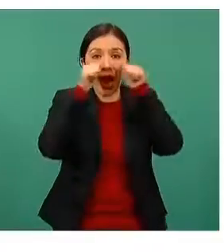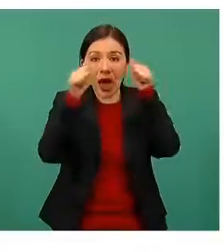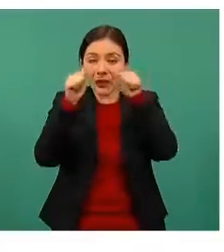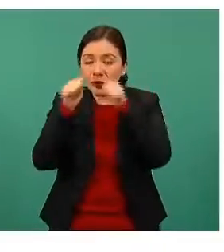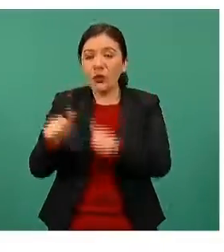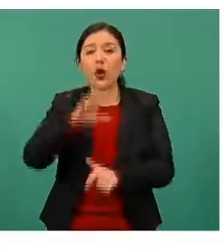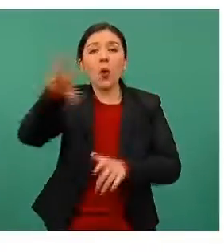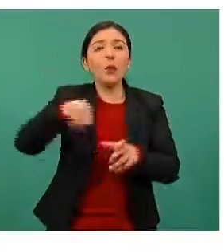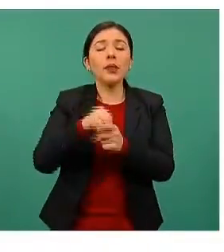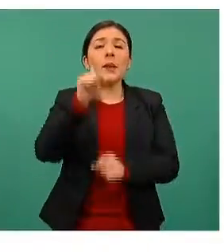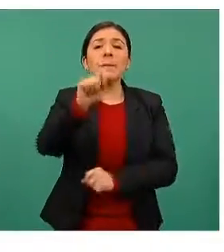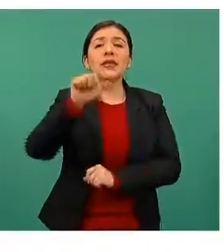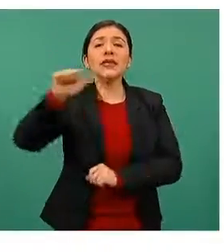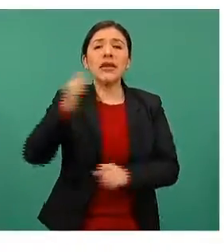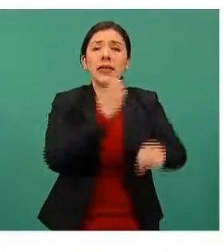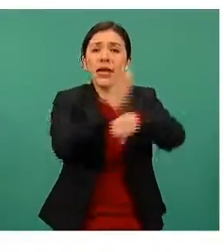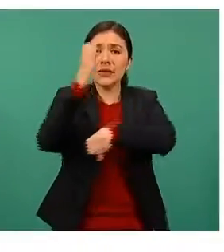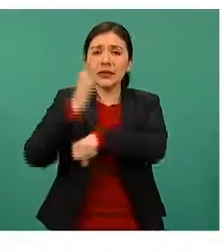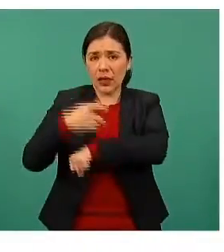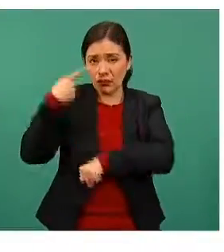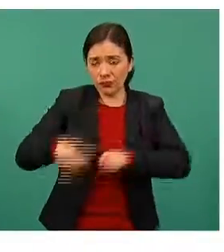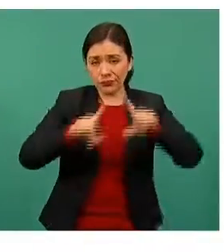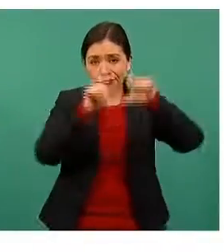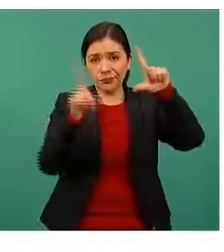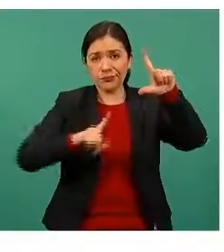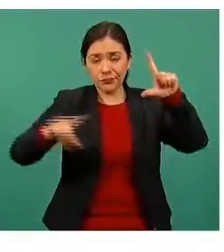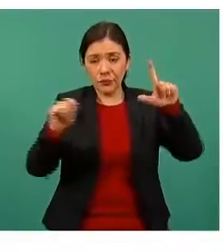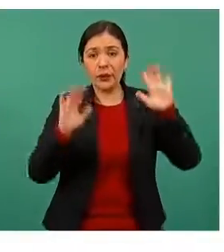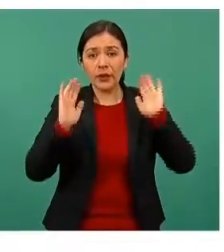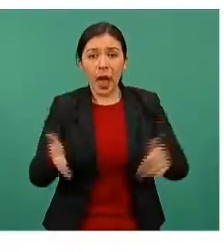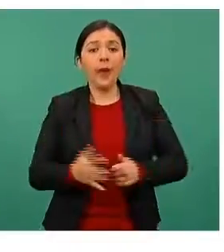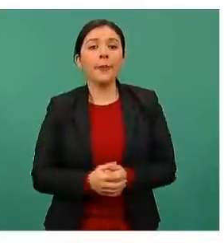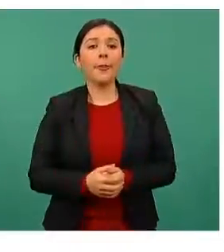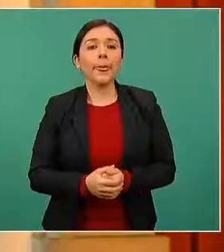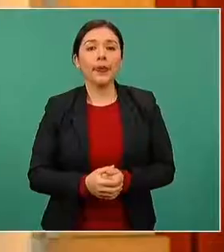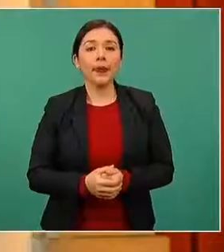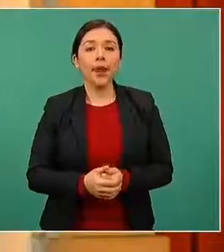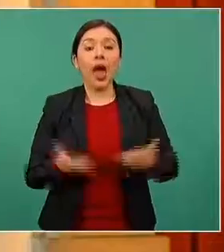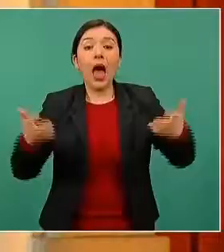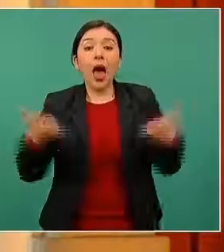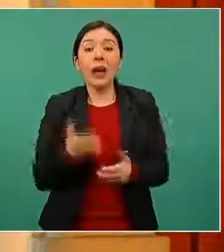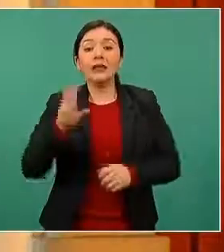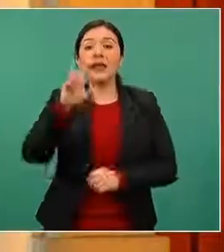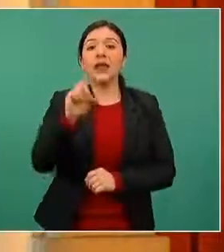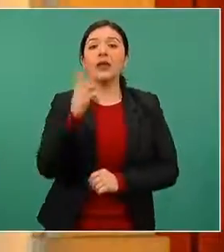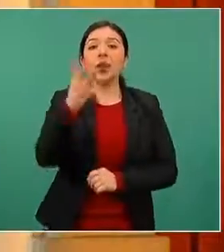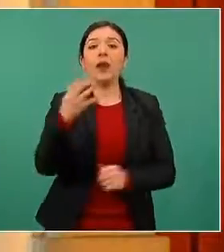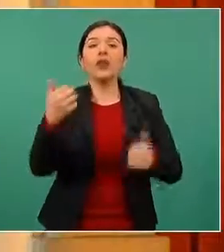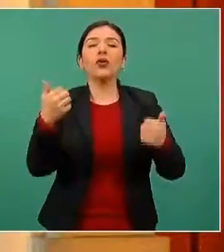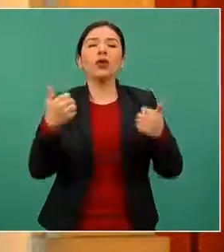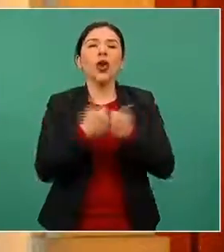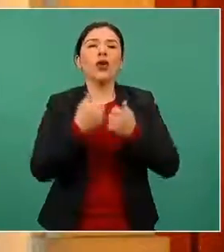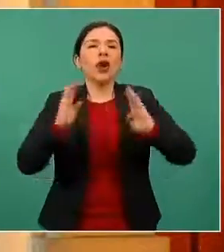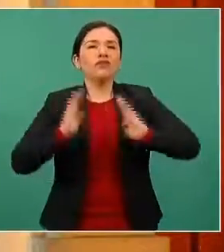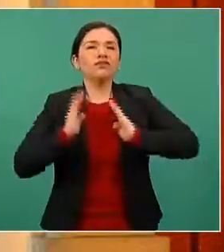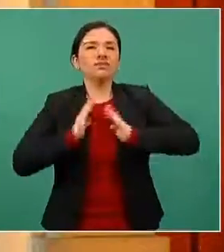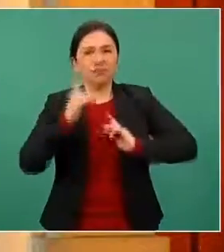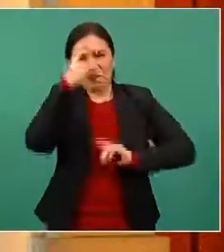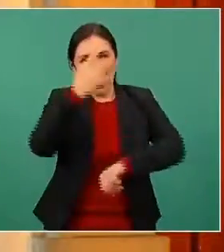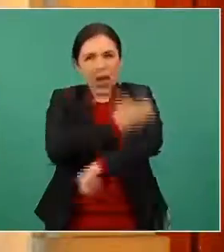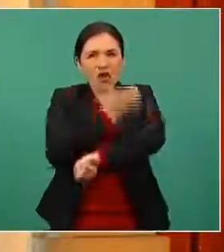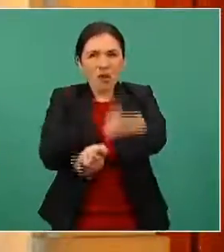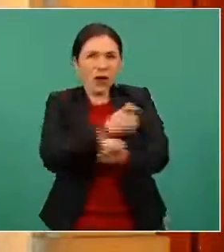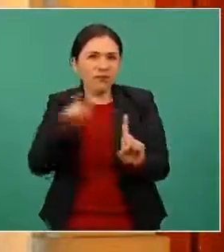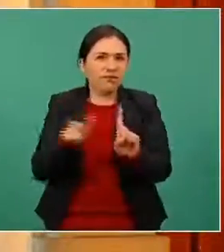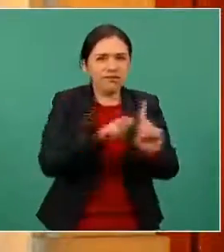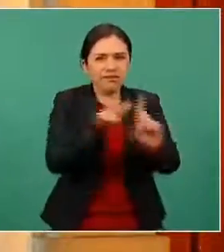federativas. Se materializaron 34 escoltas de seguridad en las 34